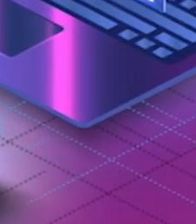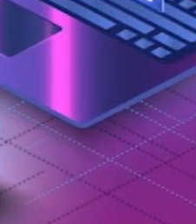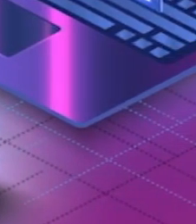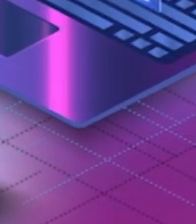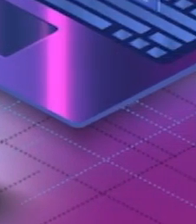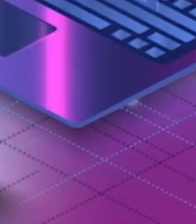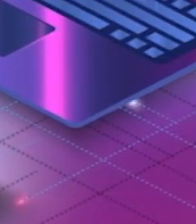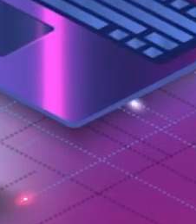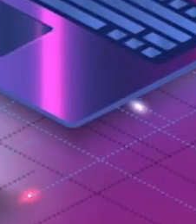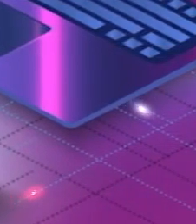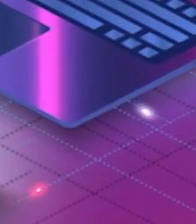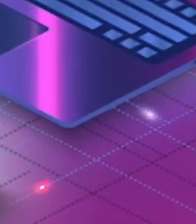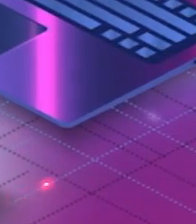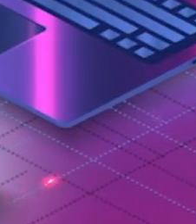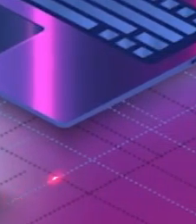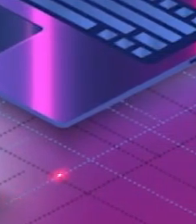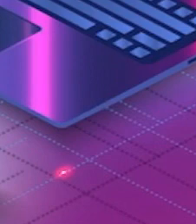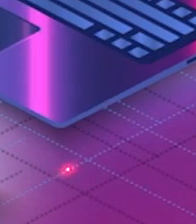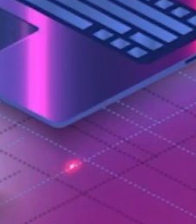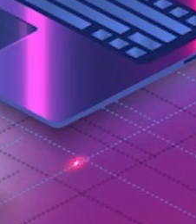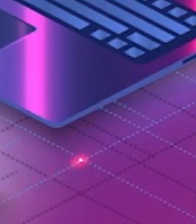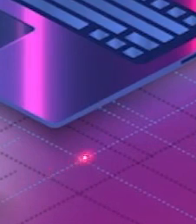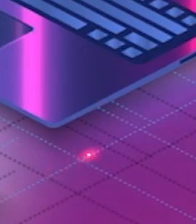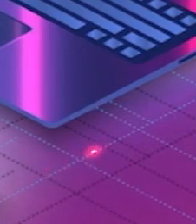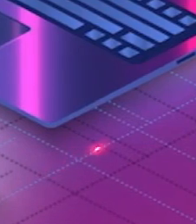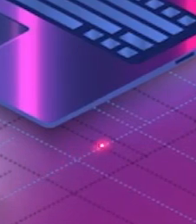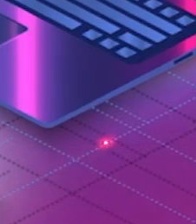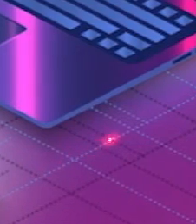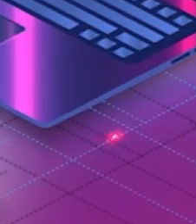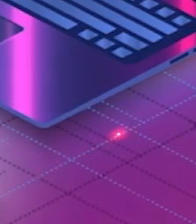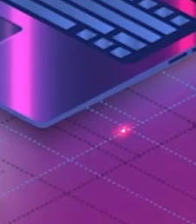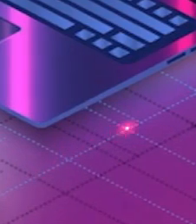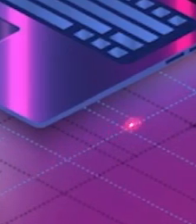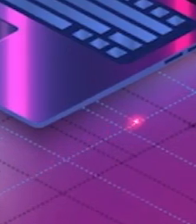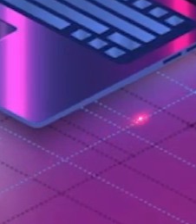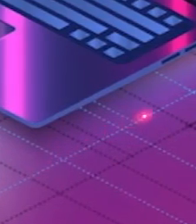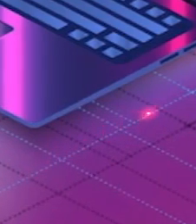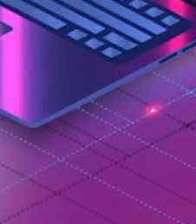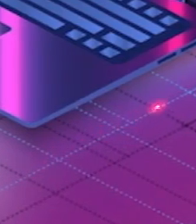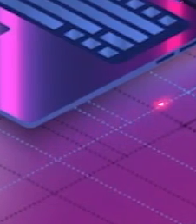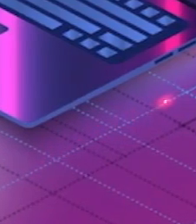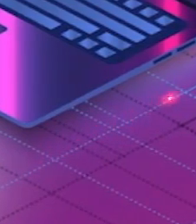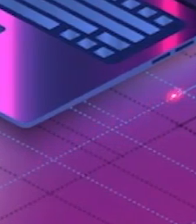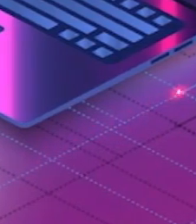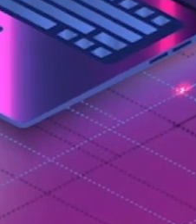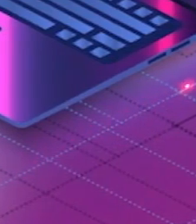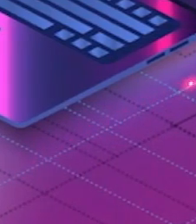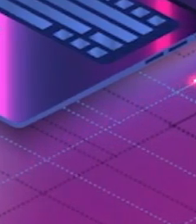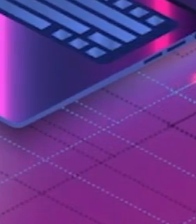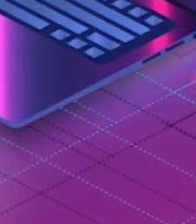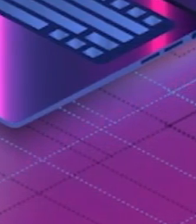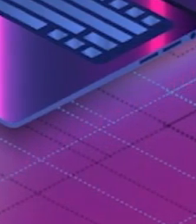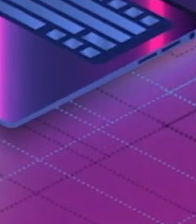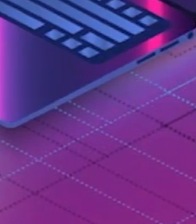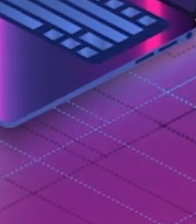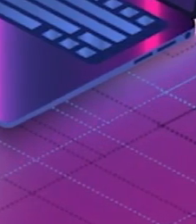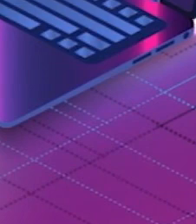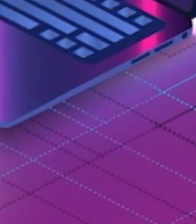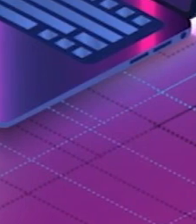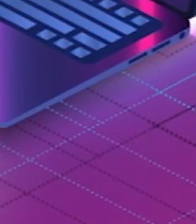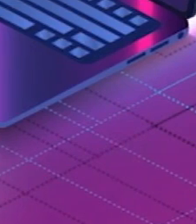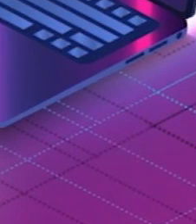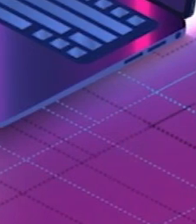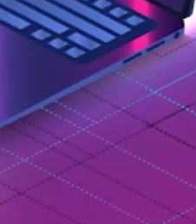Popular Pensiones. Hágalo ingresando a www.popularpensiones.fi.cr, llamándonos al 2010-0300 o escribiéndonos a